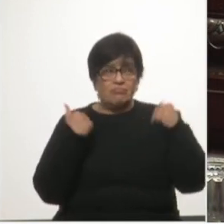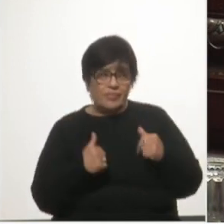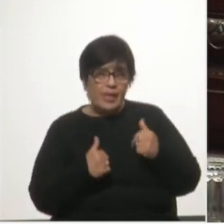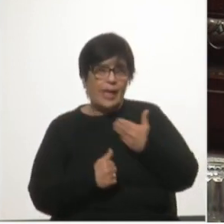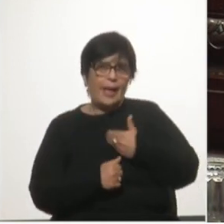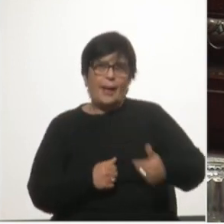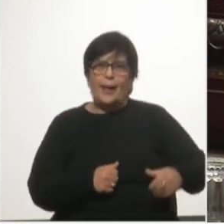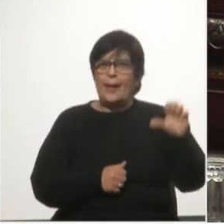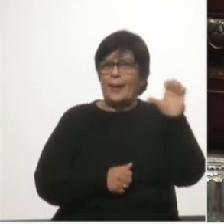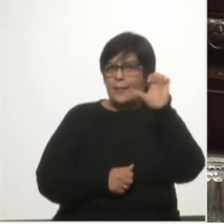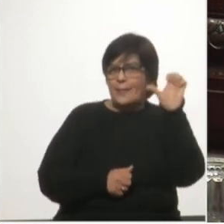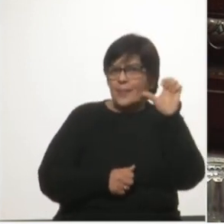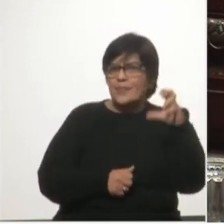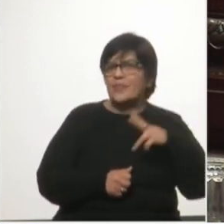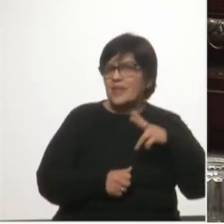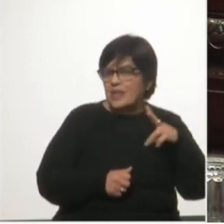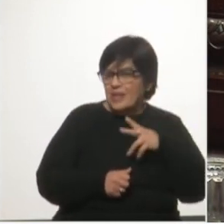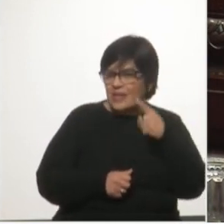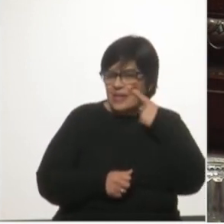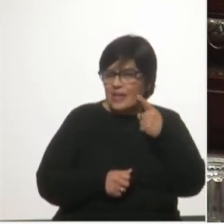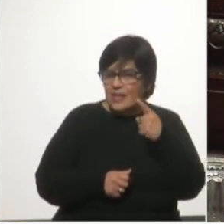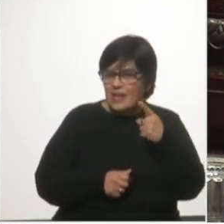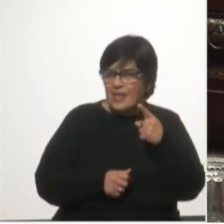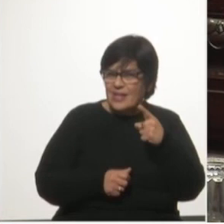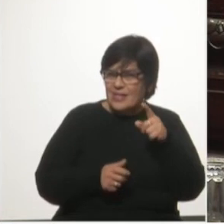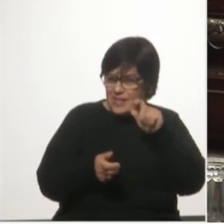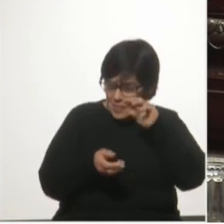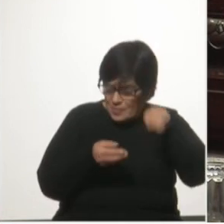licuaría la participación accionaria en TCP?